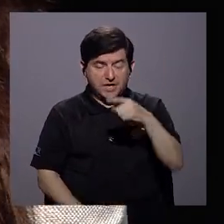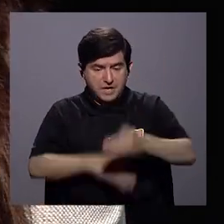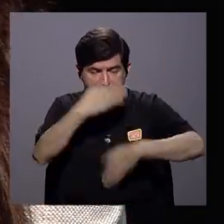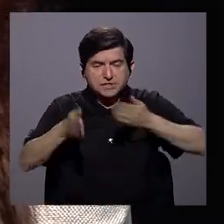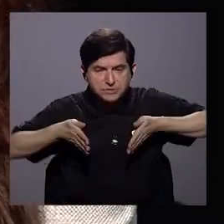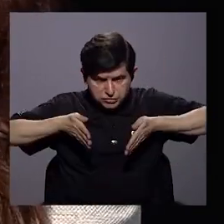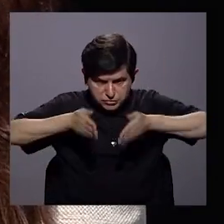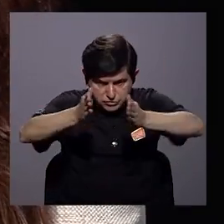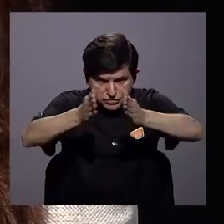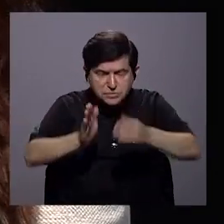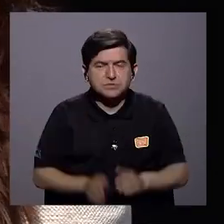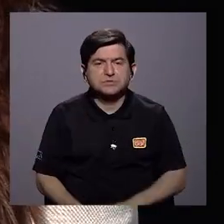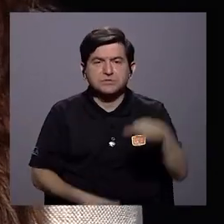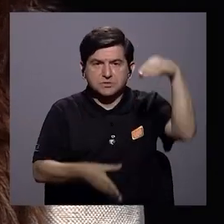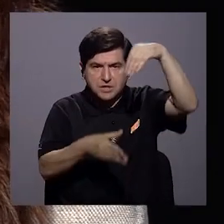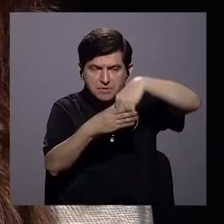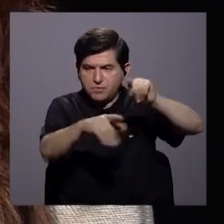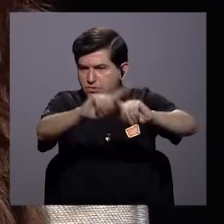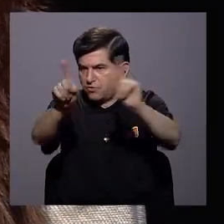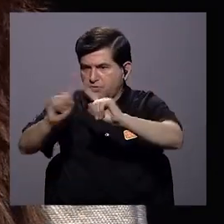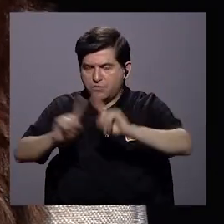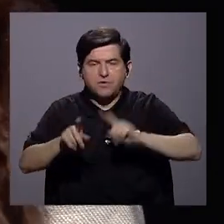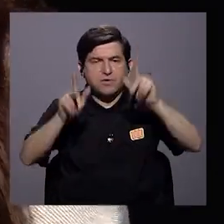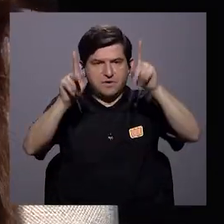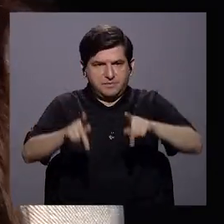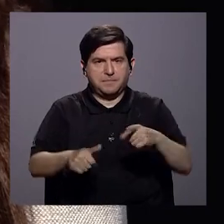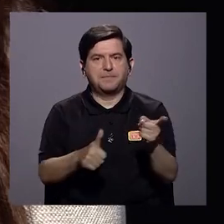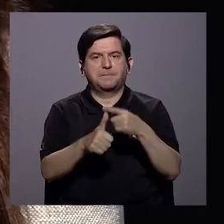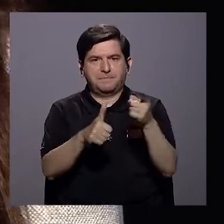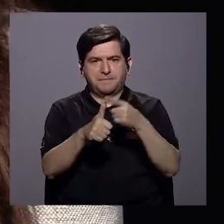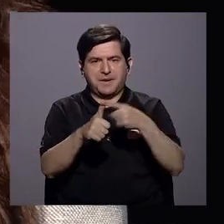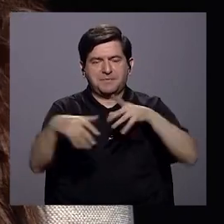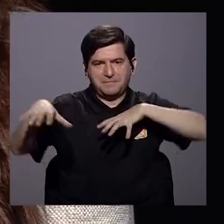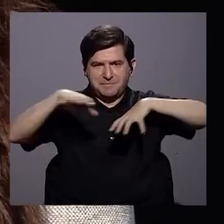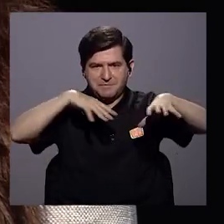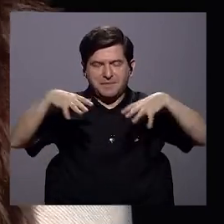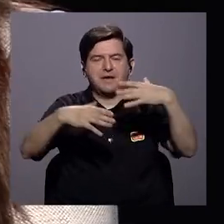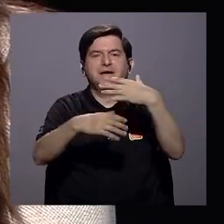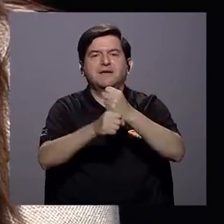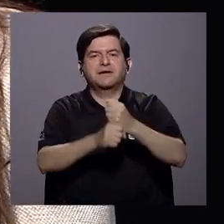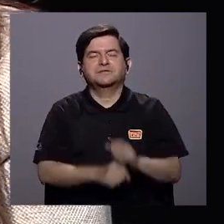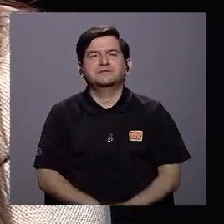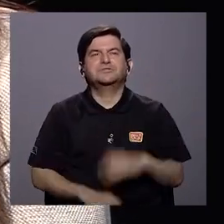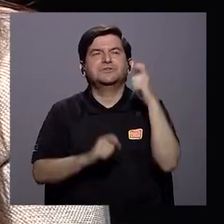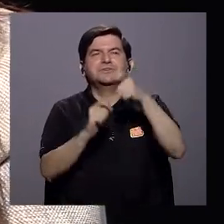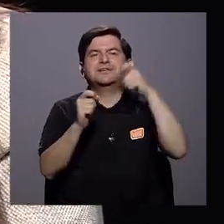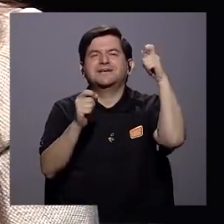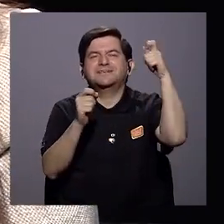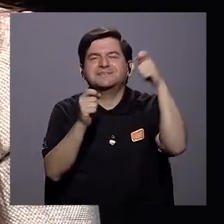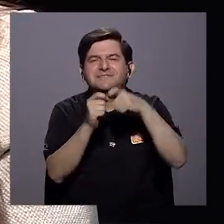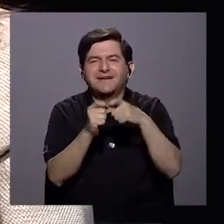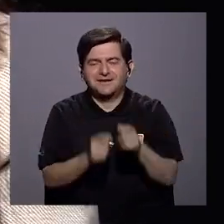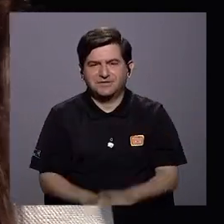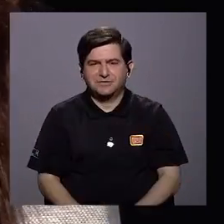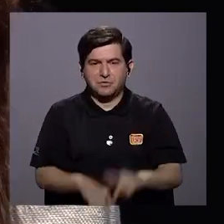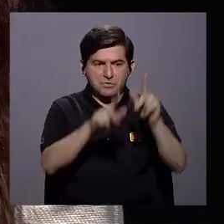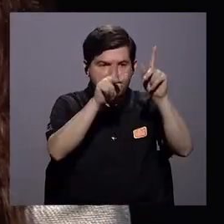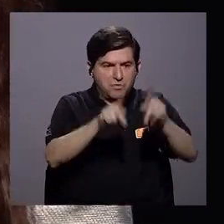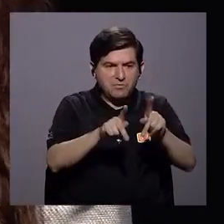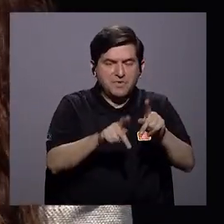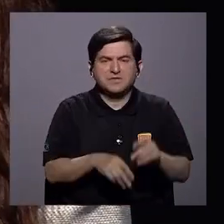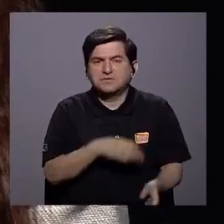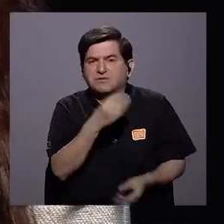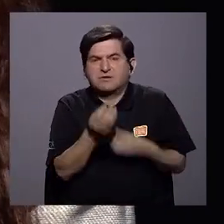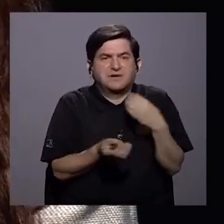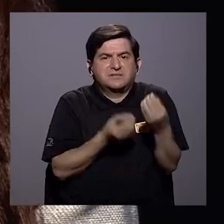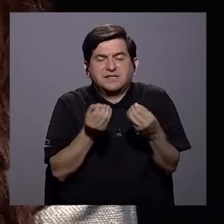hoja de ruta precisamente nos involucra a muchos actores. La primera acción que hemos hecho y para llegar precisamente a qué hacer con las personas,